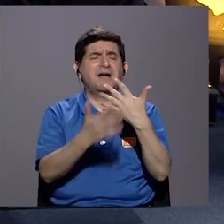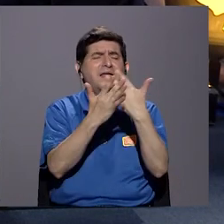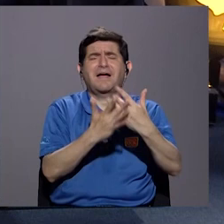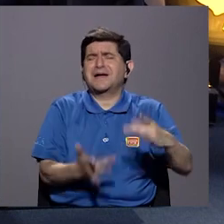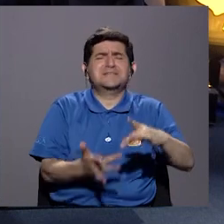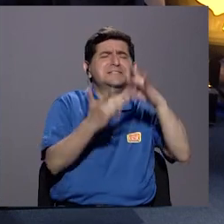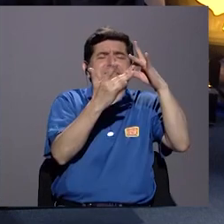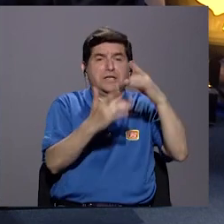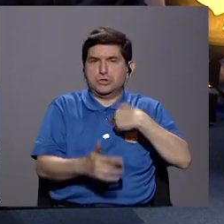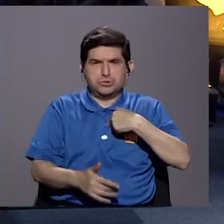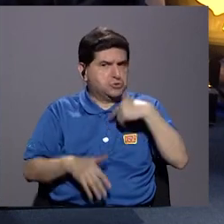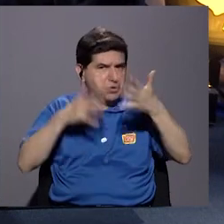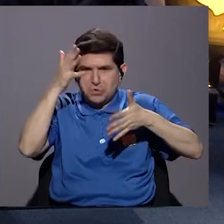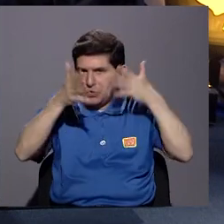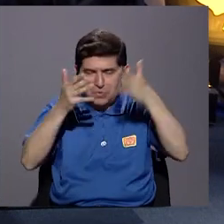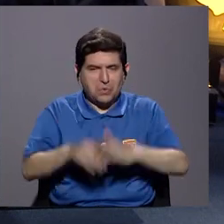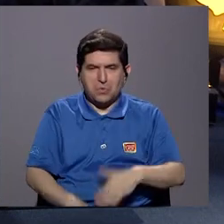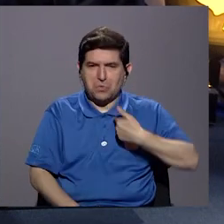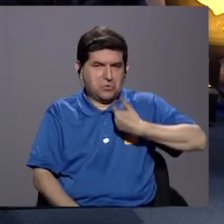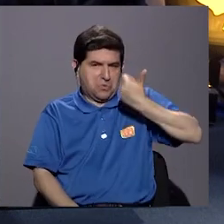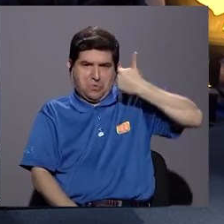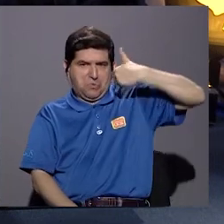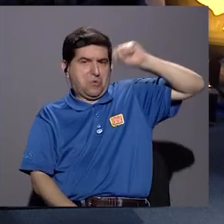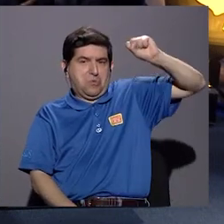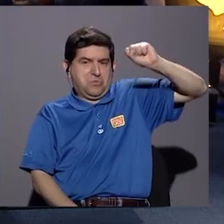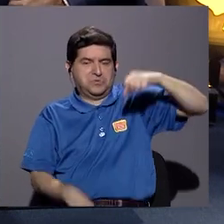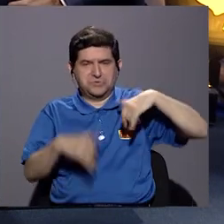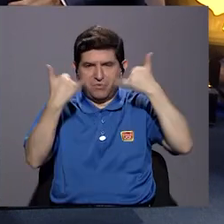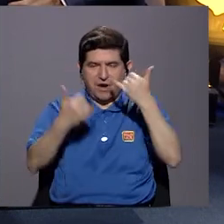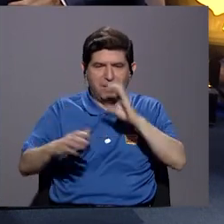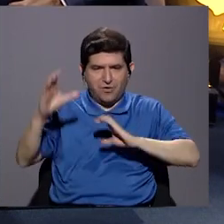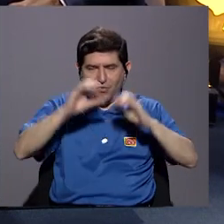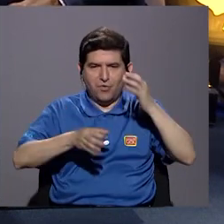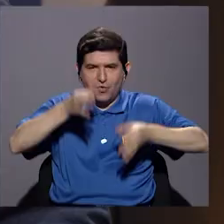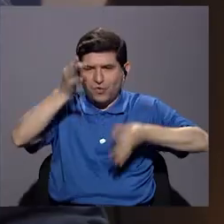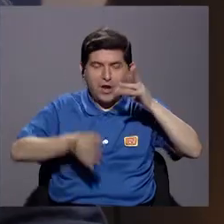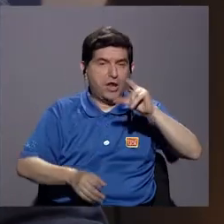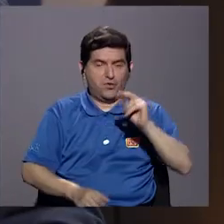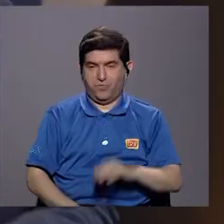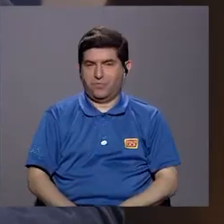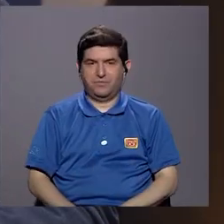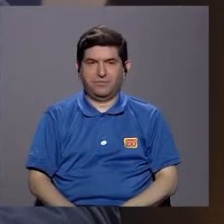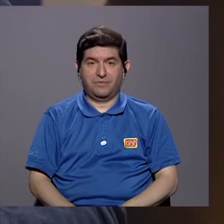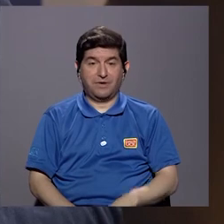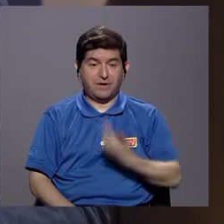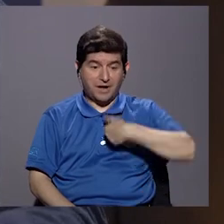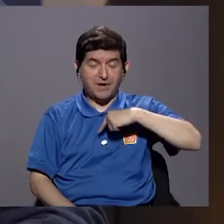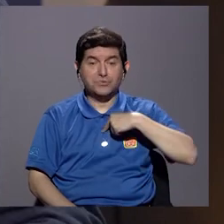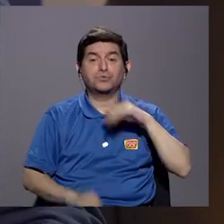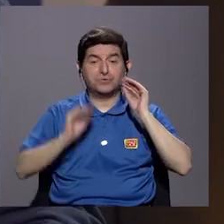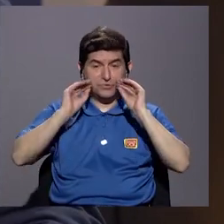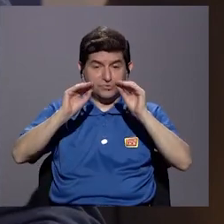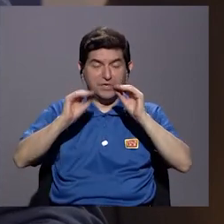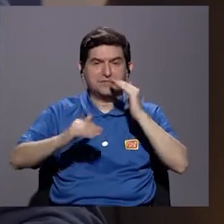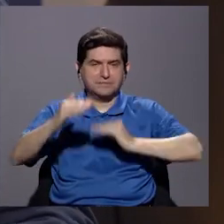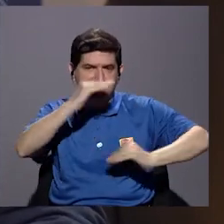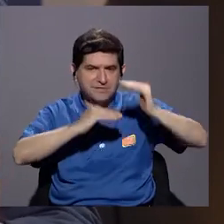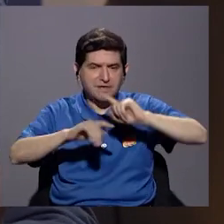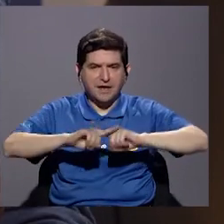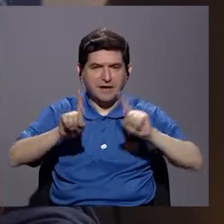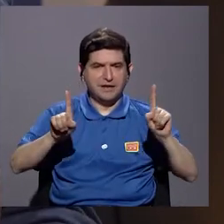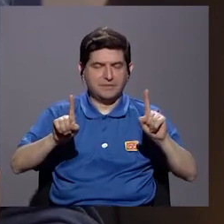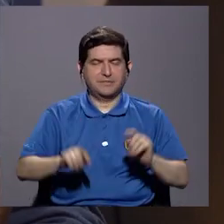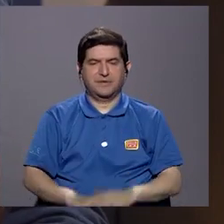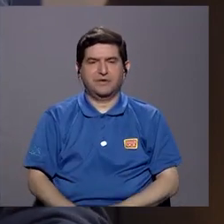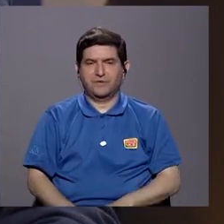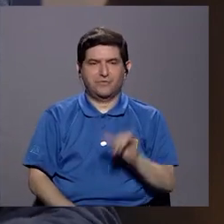excepcionalísima, esta no es una cosa que se me inventó a mí y revolucioné ahora la ciencia jurídica. No, esto es una cosa que nos enseñan en la facultad, pero sabemos